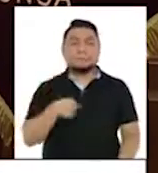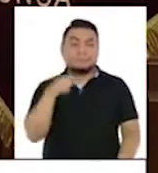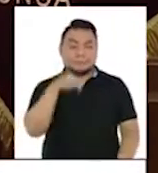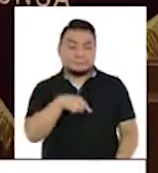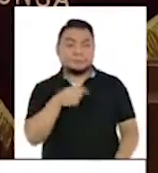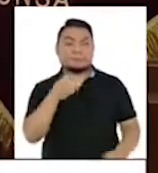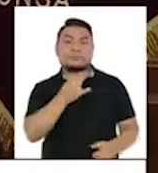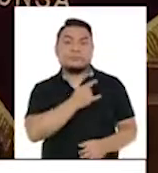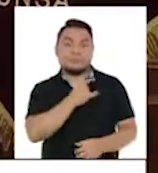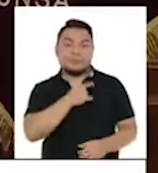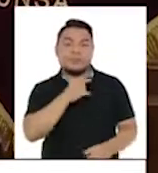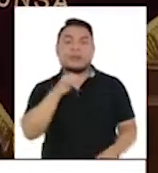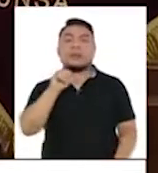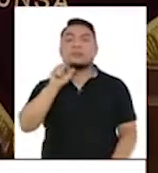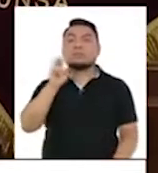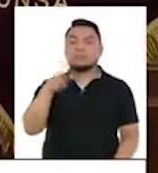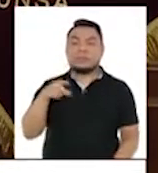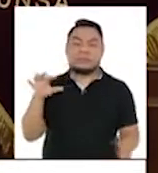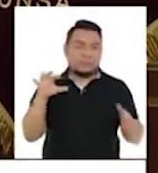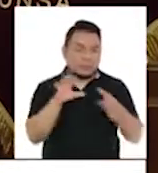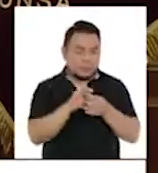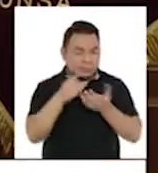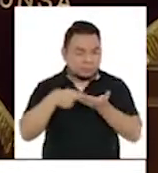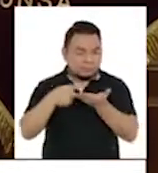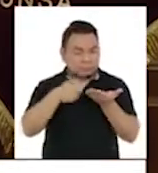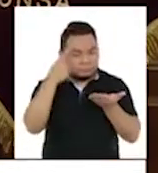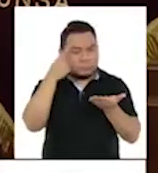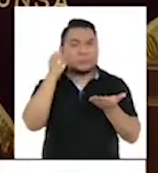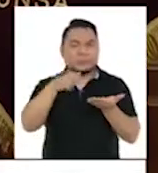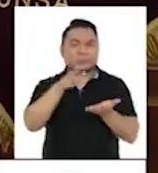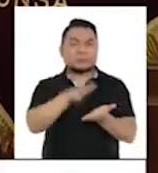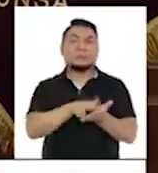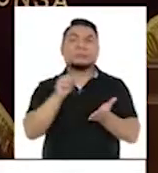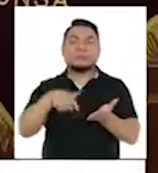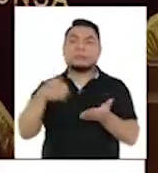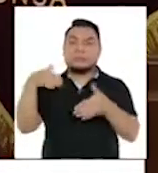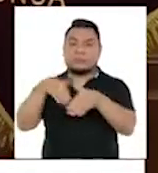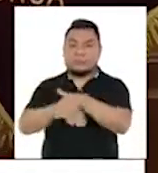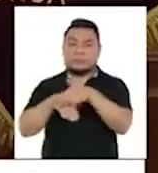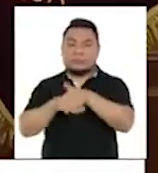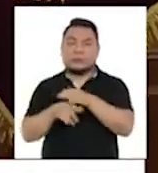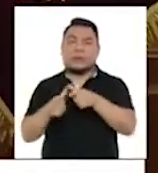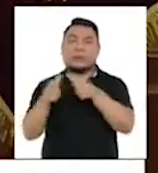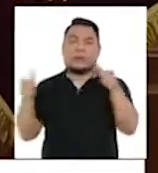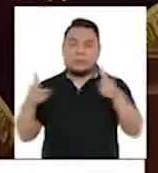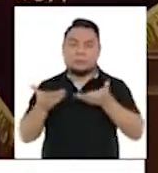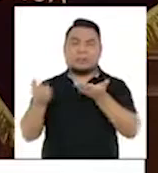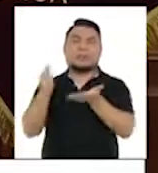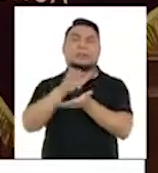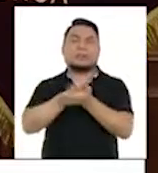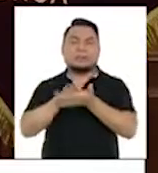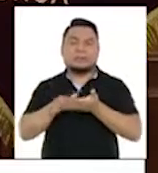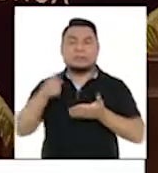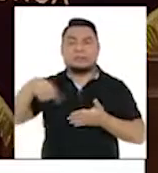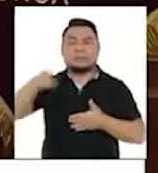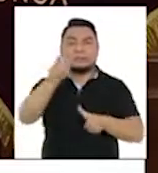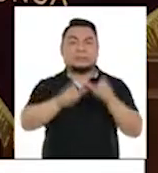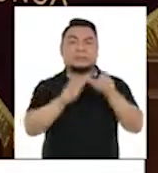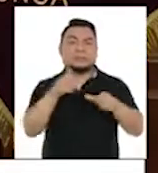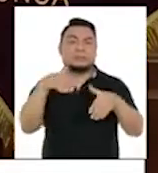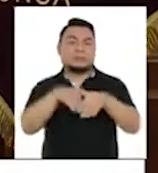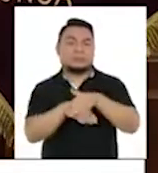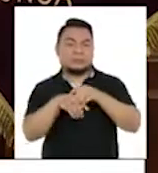convocar a un proceso de admisión extraordinaria para cubrir las vacantes